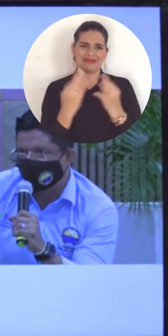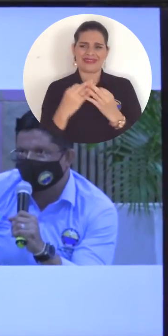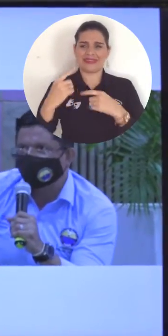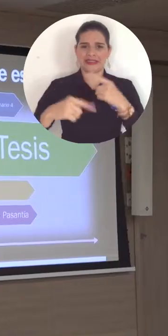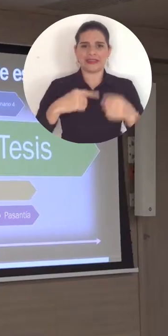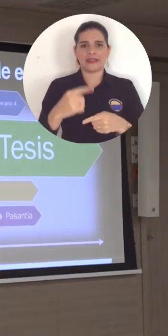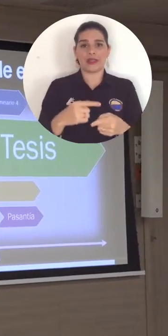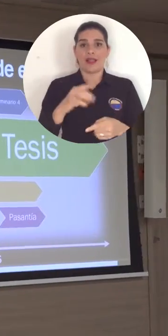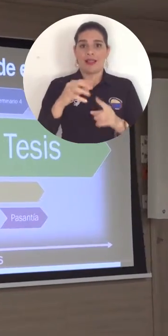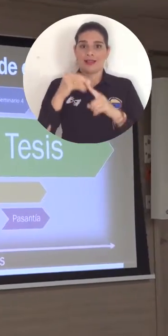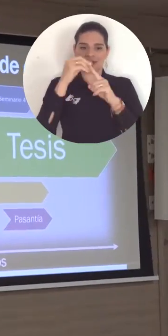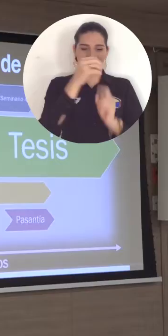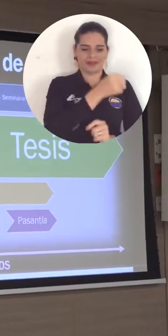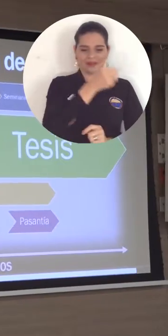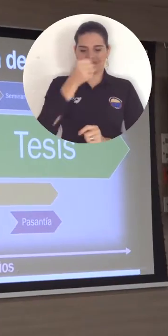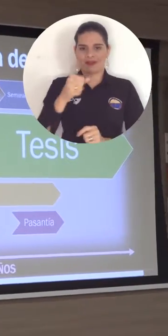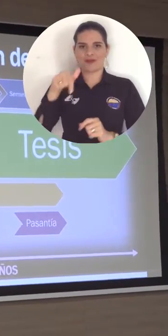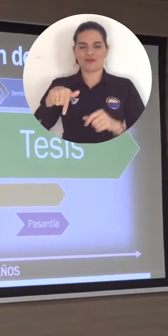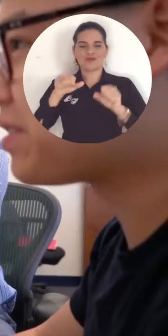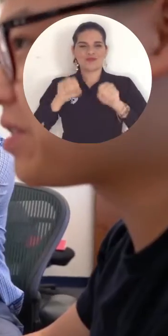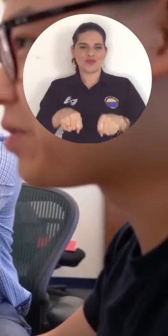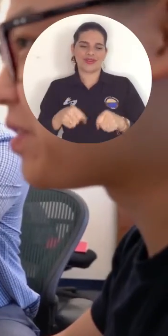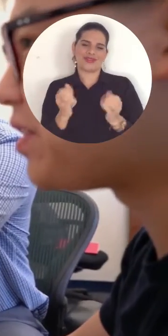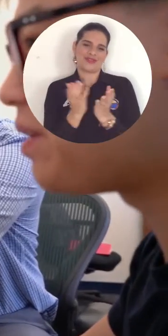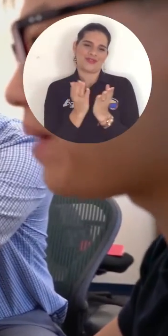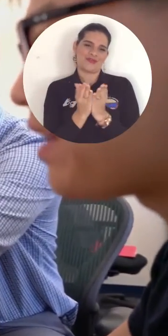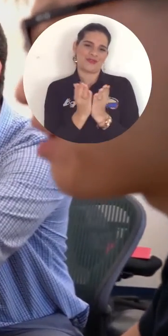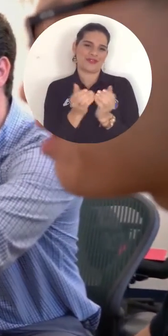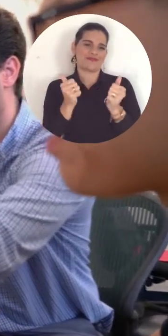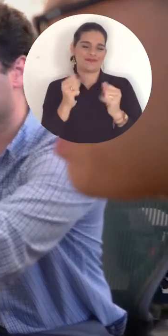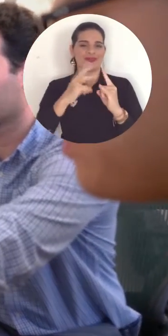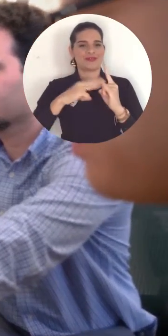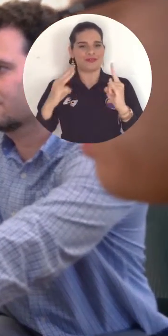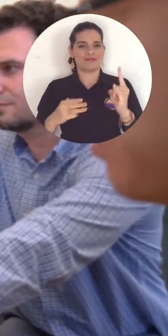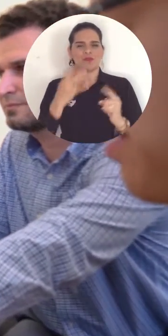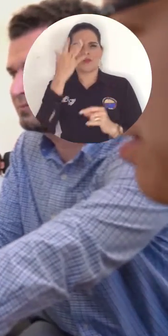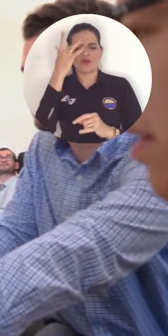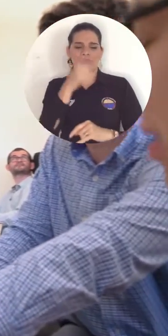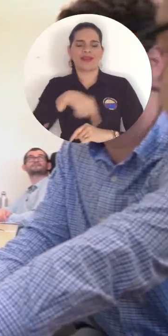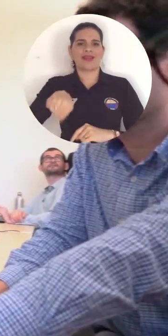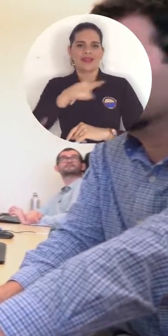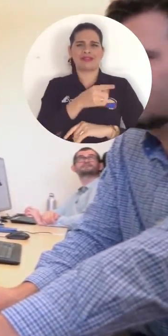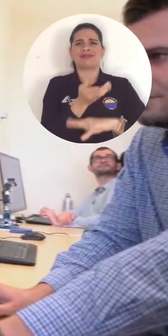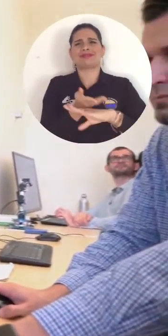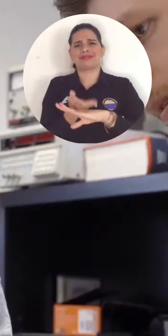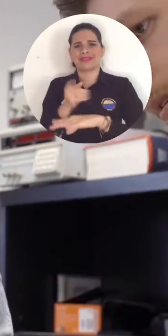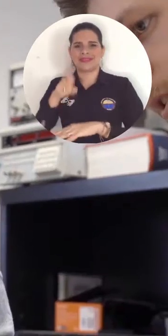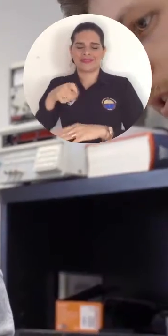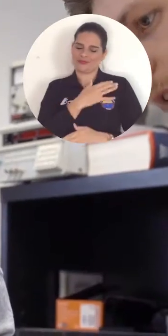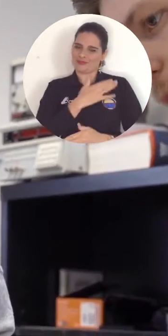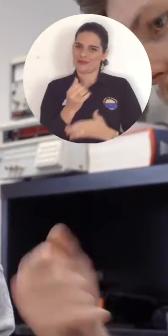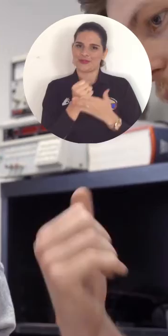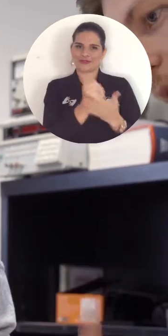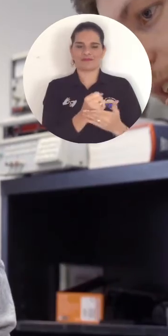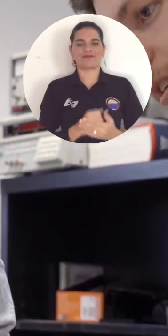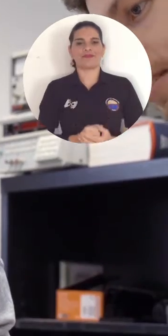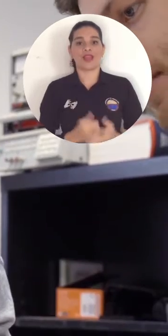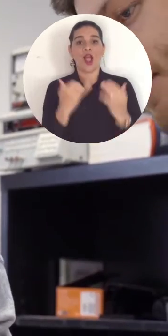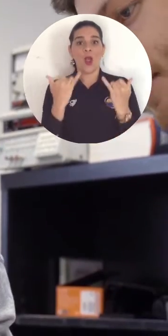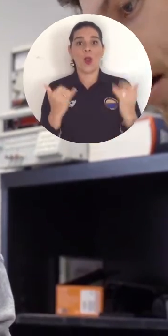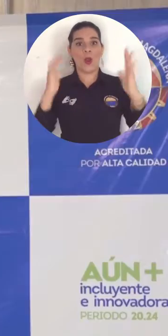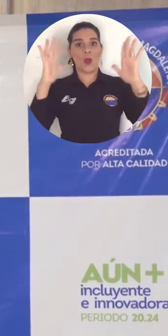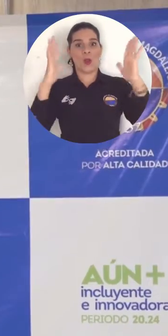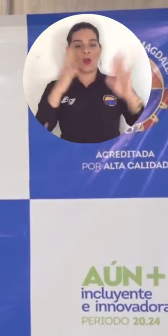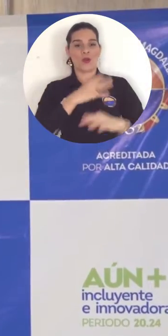-2020, en el que se planteó diseñar nuevas ofertas para la formación de alto nivel. El Doctorado en Ingeniería es un programa muy